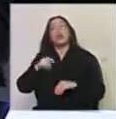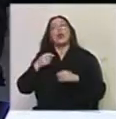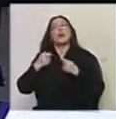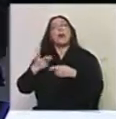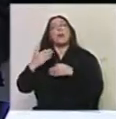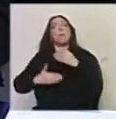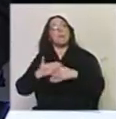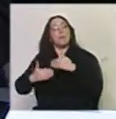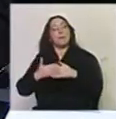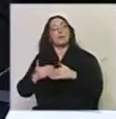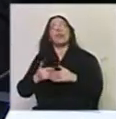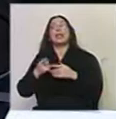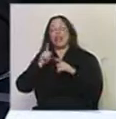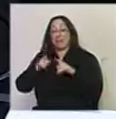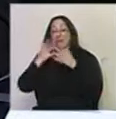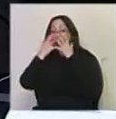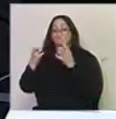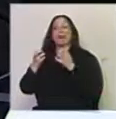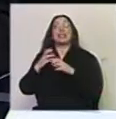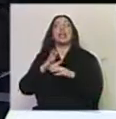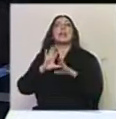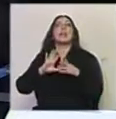enorme que espero que también impacte positivamente